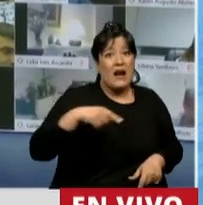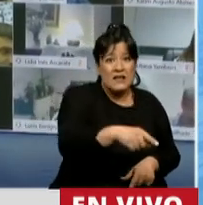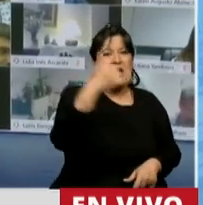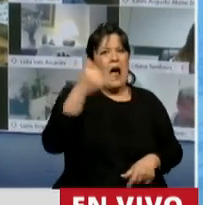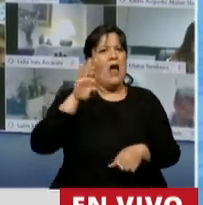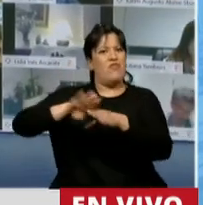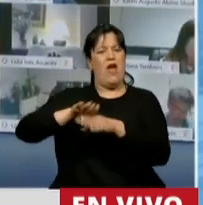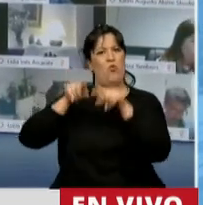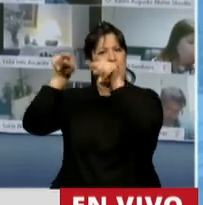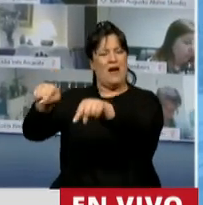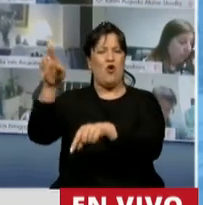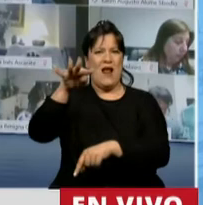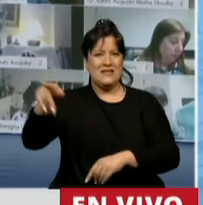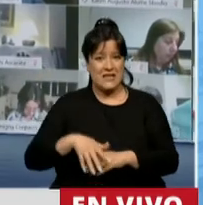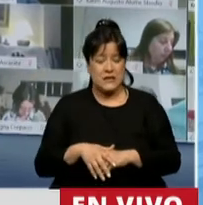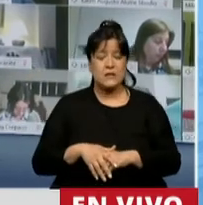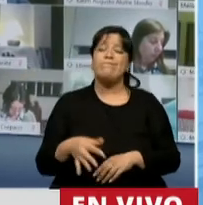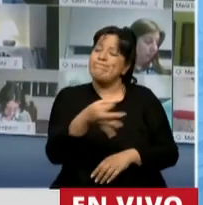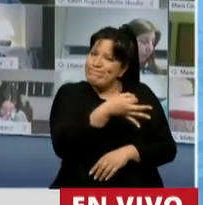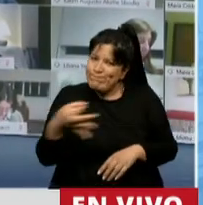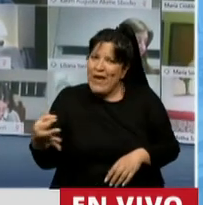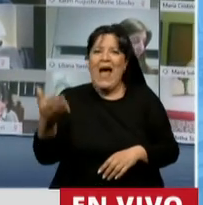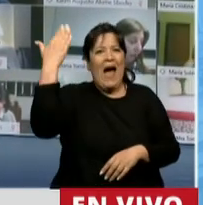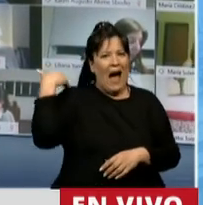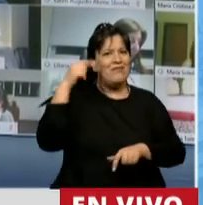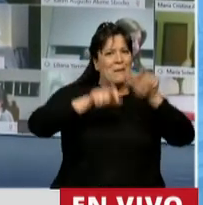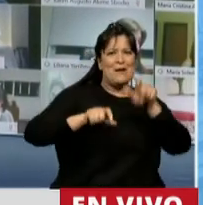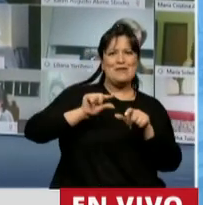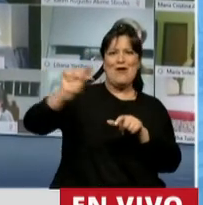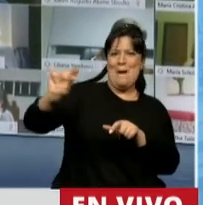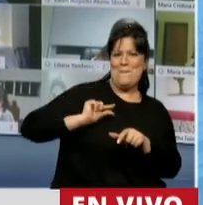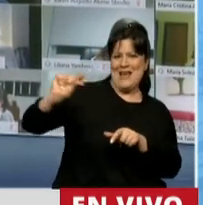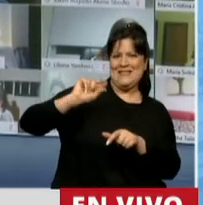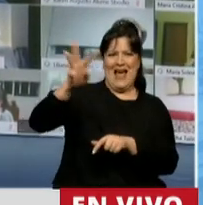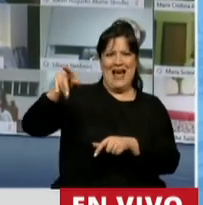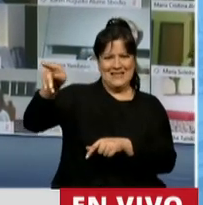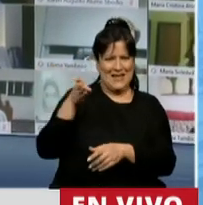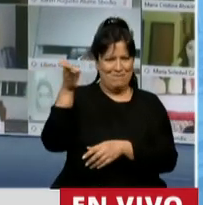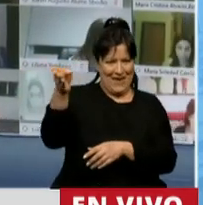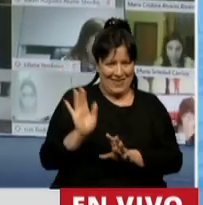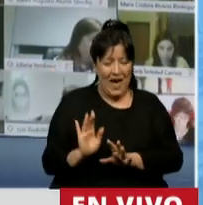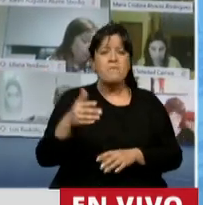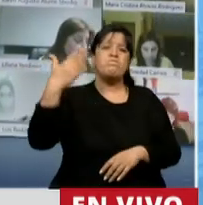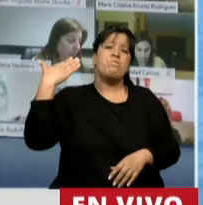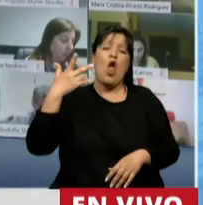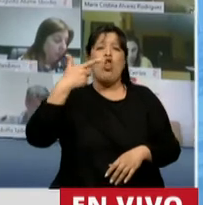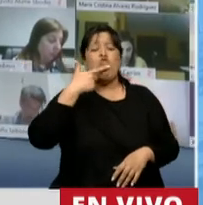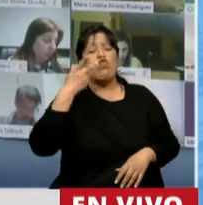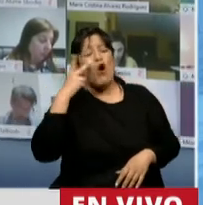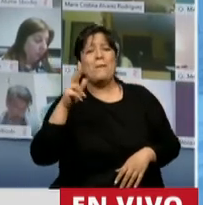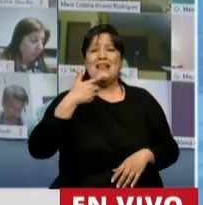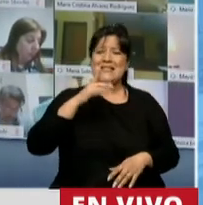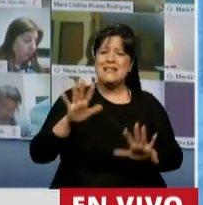Y es cierto que cuando tomaron ese endeudamiento, la mayoría fue a mitad del 2017. Me acuerdo, entre la